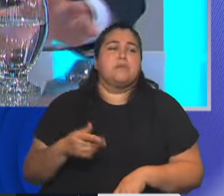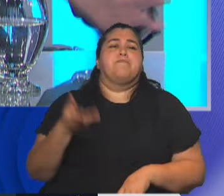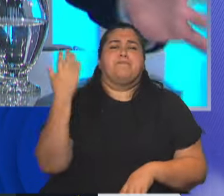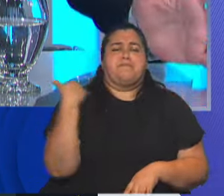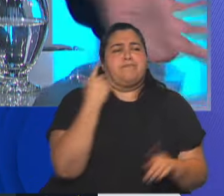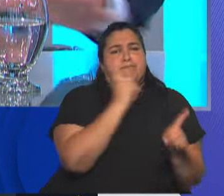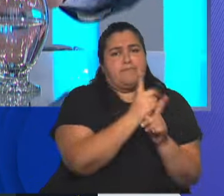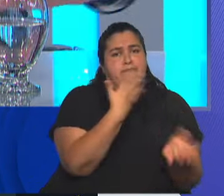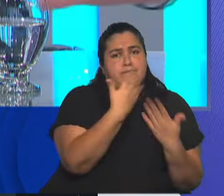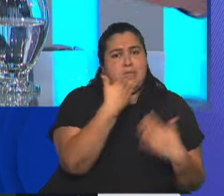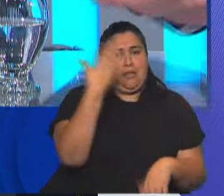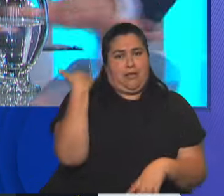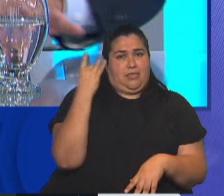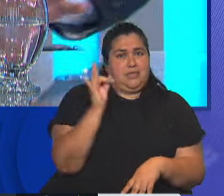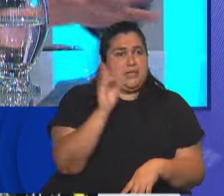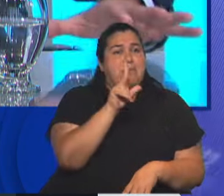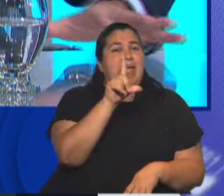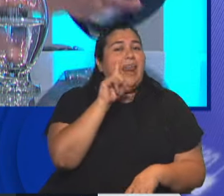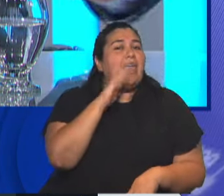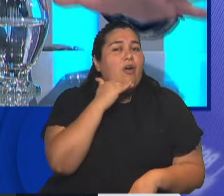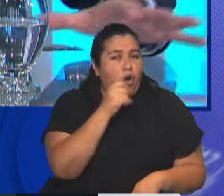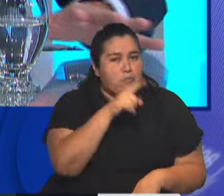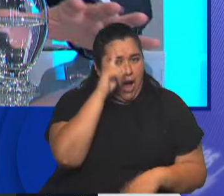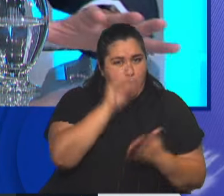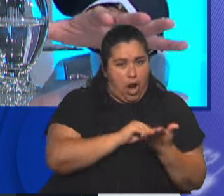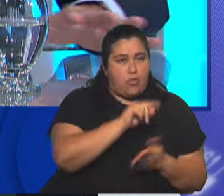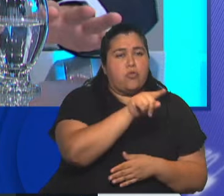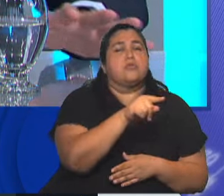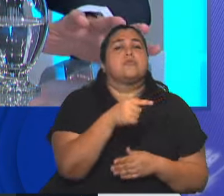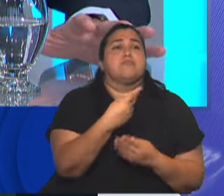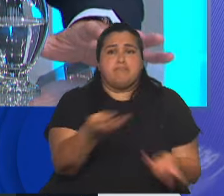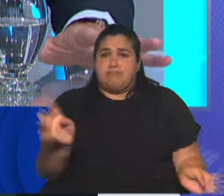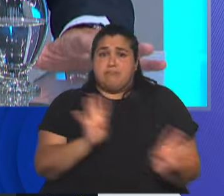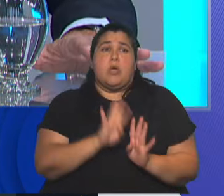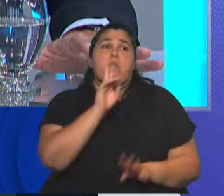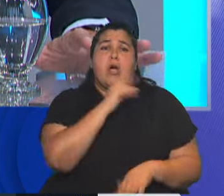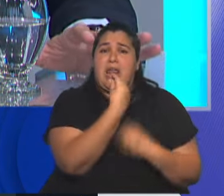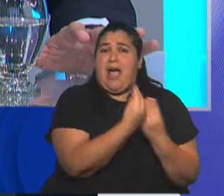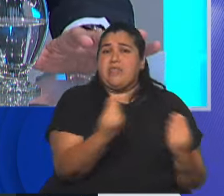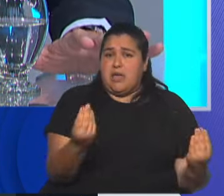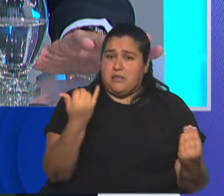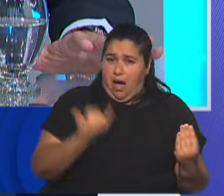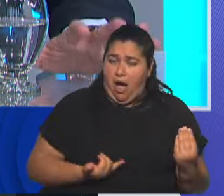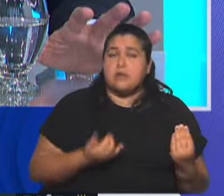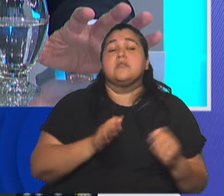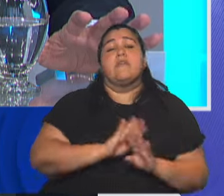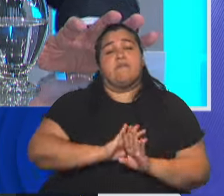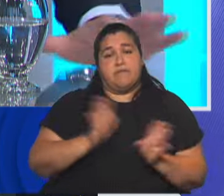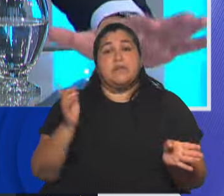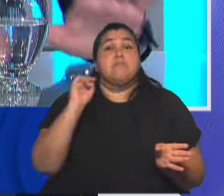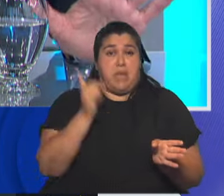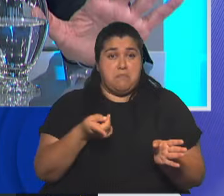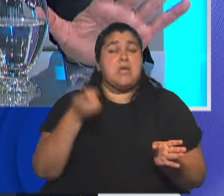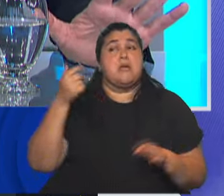en diciembre, había una mesa donde integraban mujeres que eran las candidatas, y finalmente también candidatas.